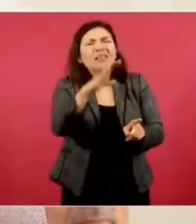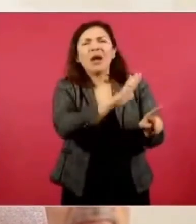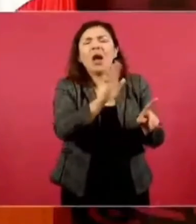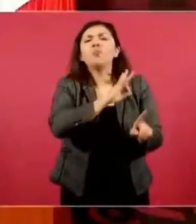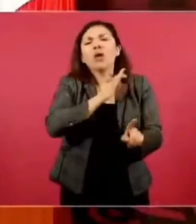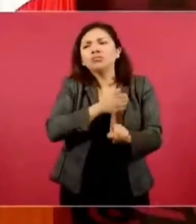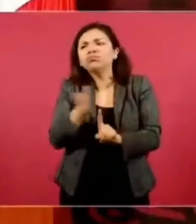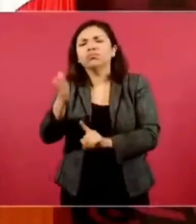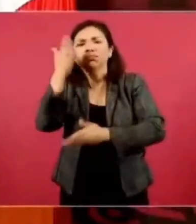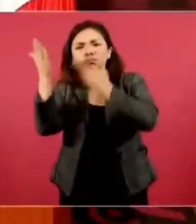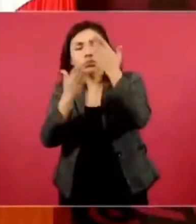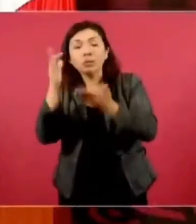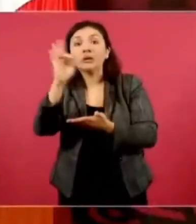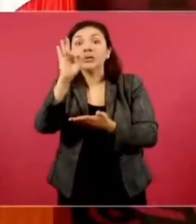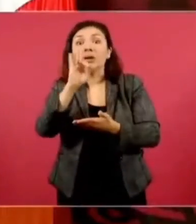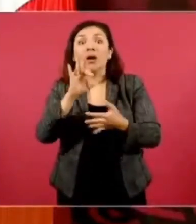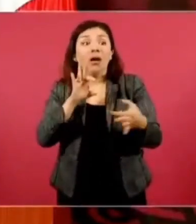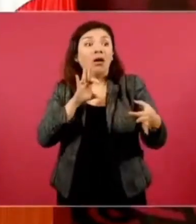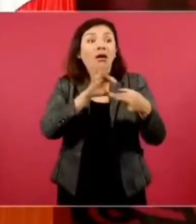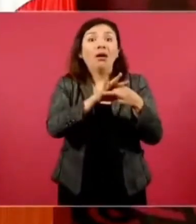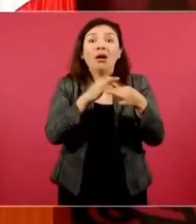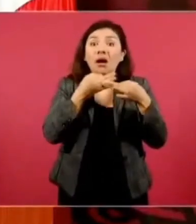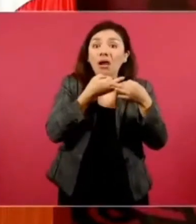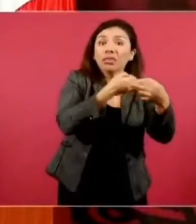si no los enganchan y se los llevan.